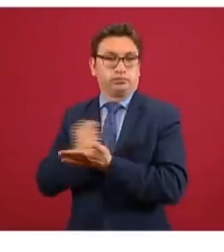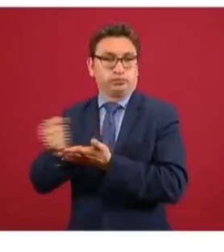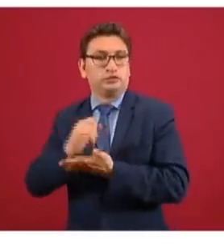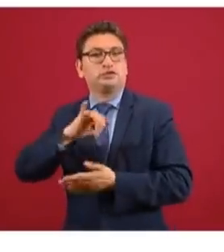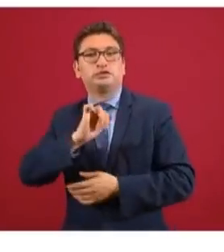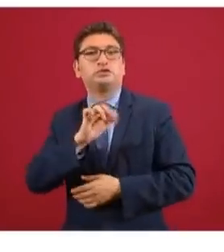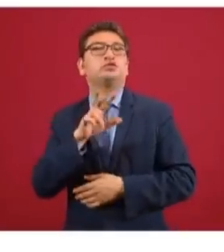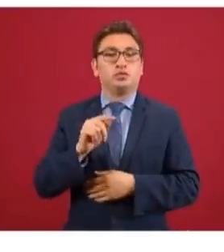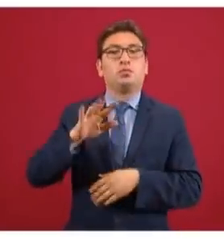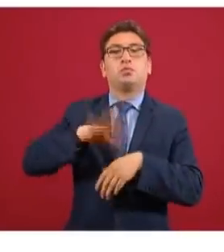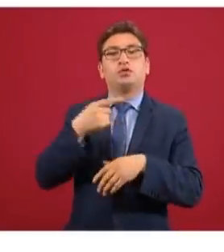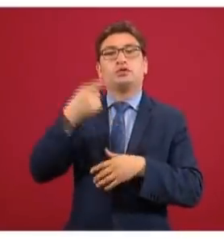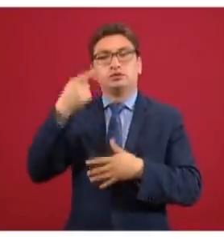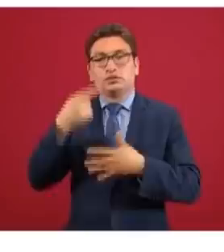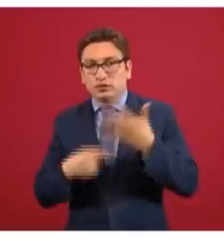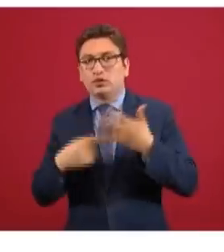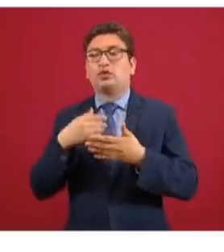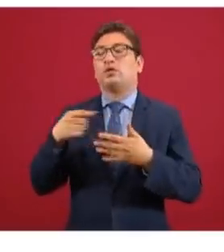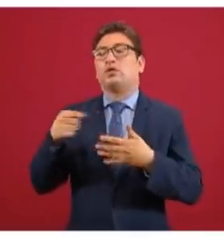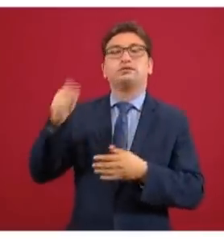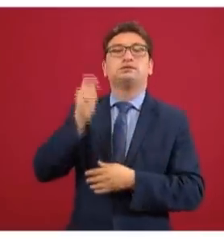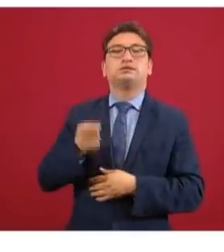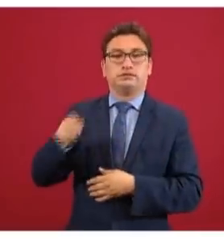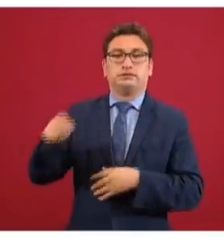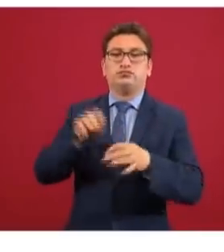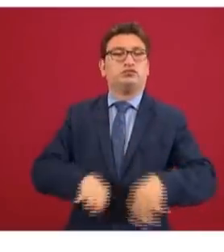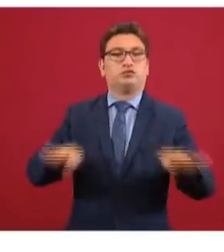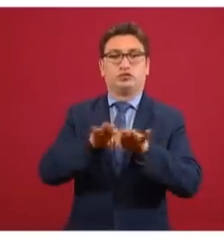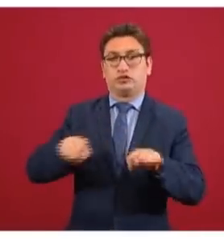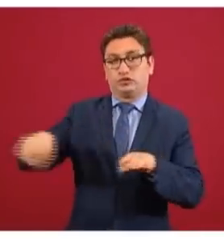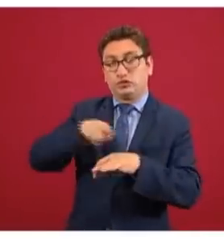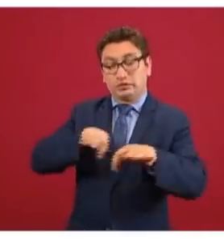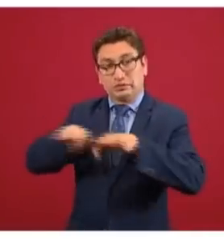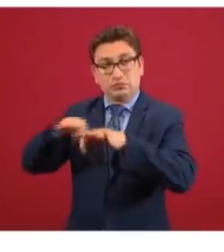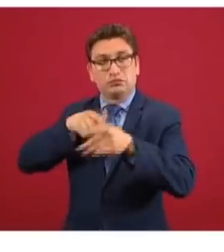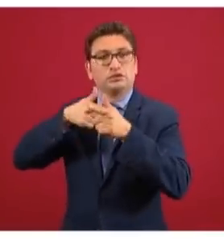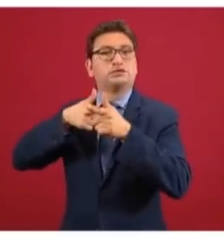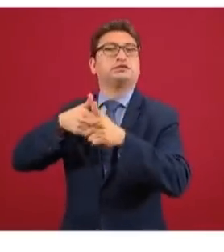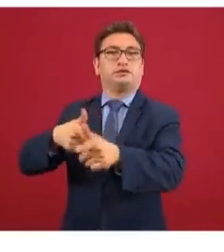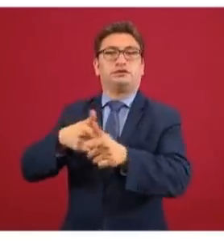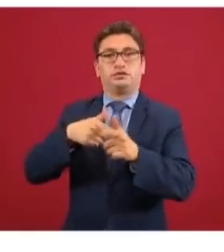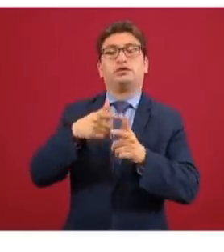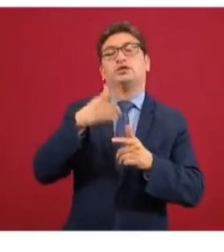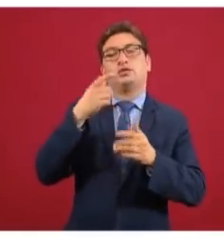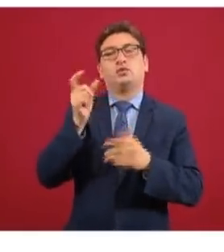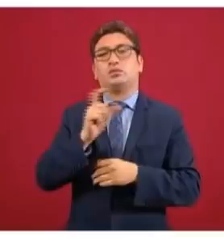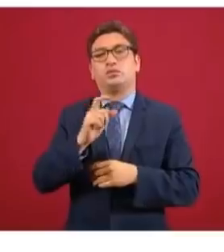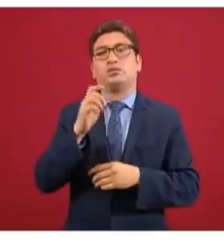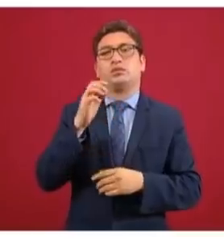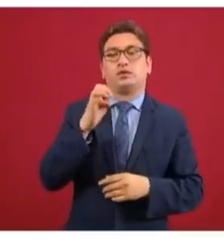cumplió con este criterio de no haber dado de baja o haber mantenido su plantilla los primeros tres meses de este